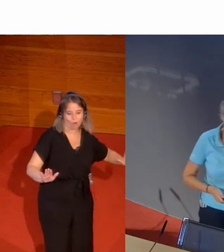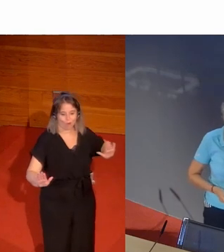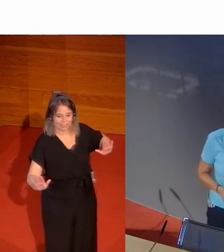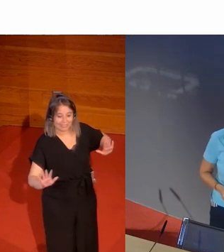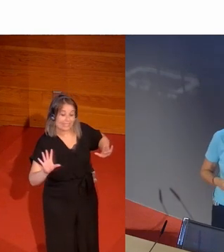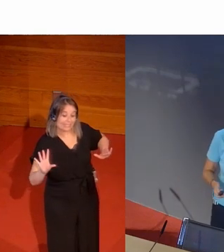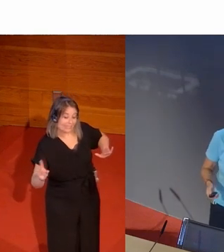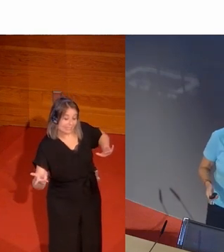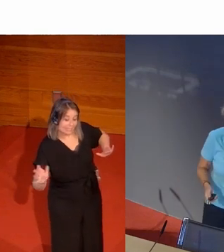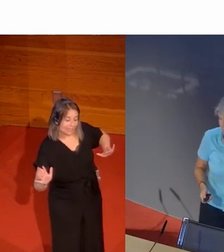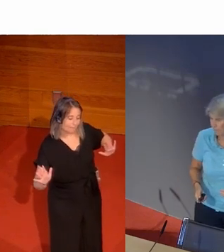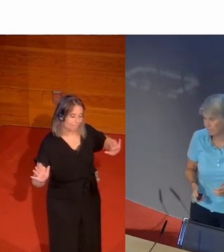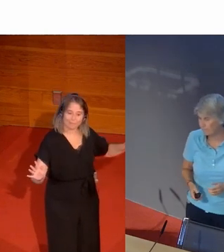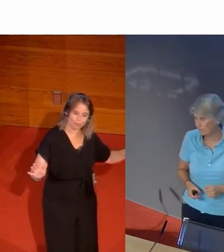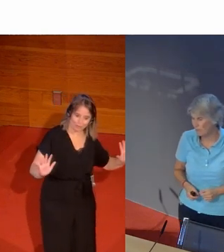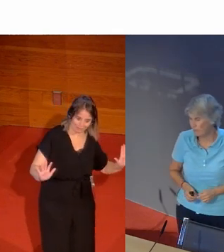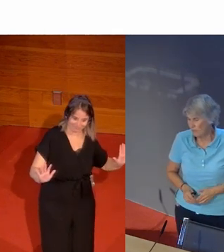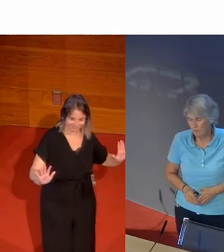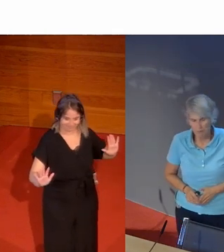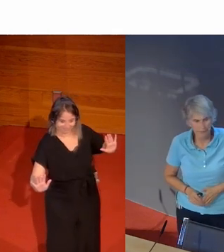sí pero no pero muy a favor no estaban